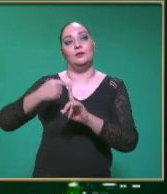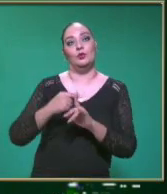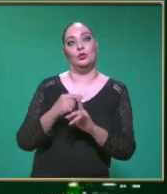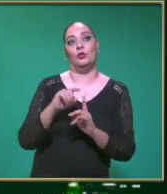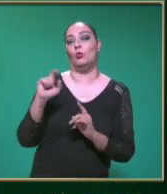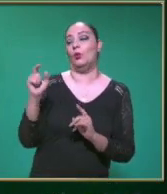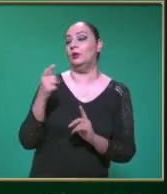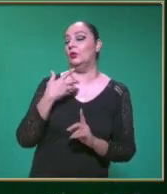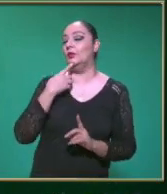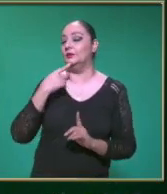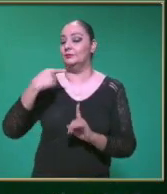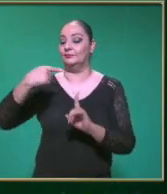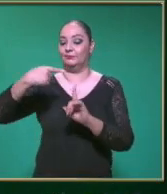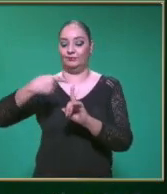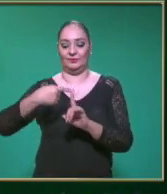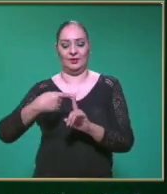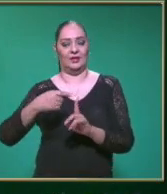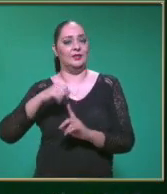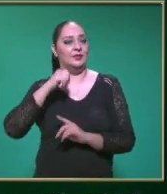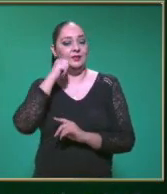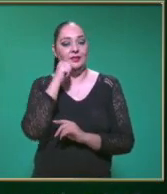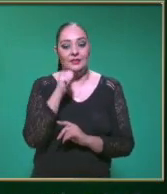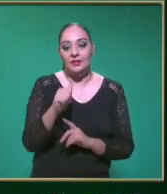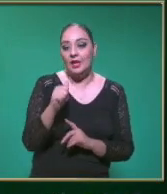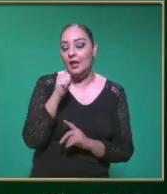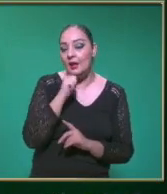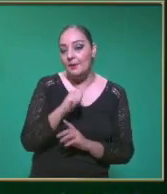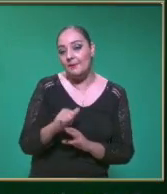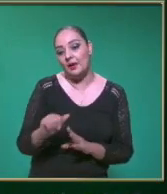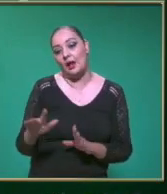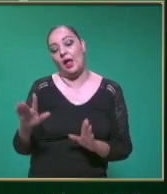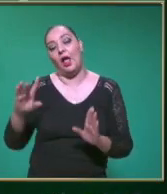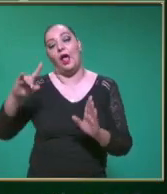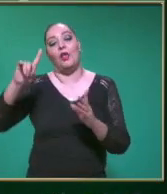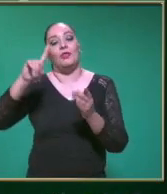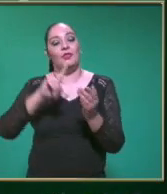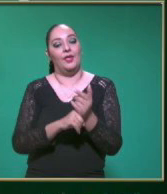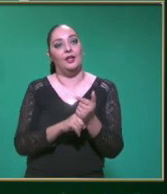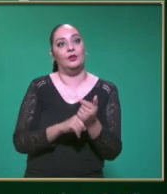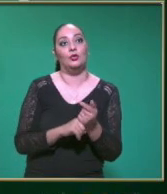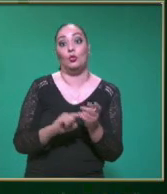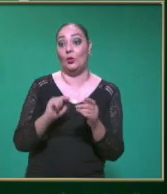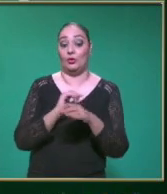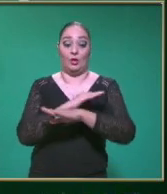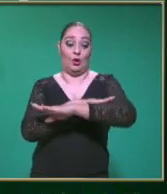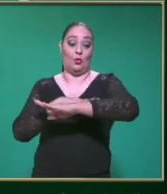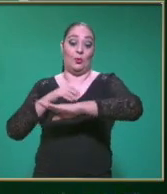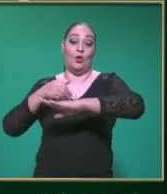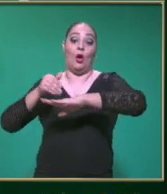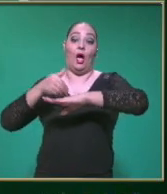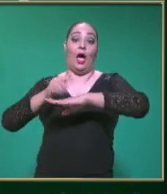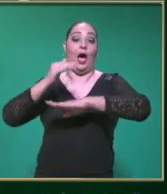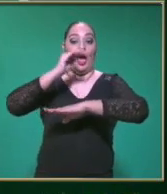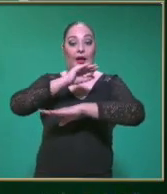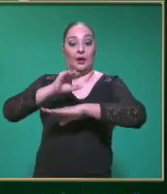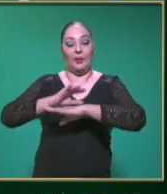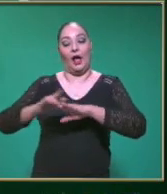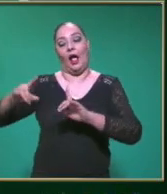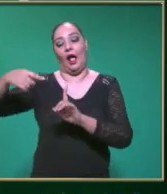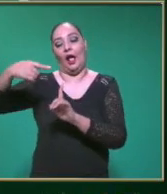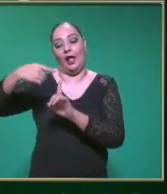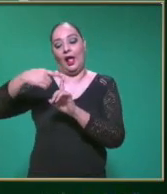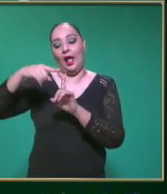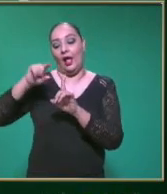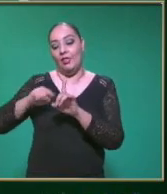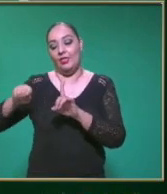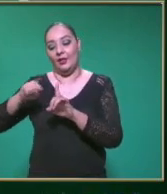caso De la rapidez Siempre va a estar colocado Dentro de la casita En términos coloquiales ¿Verdad maestro? Ya sabemos Que viene Dividendo y